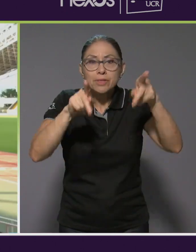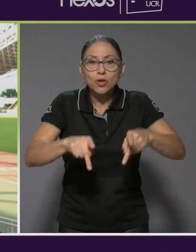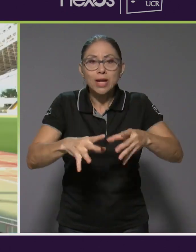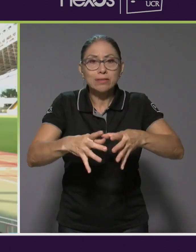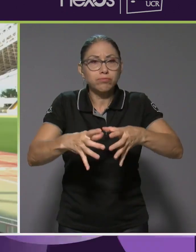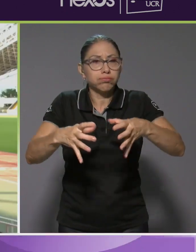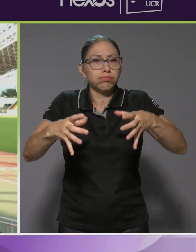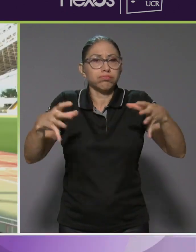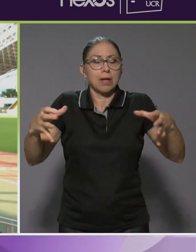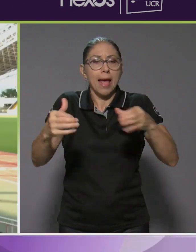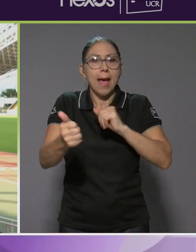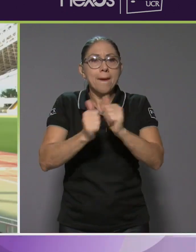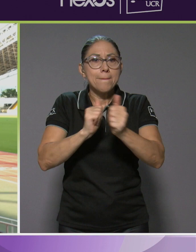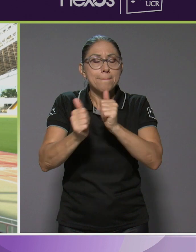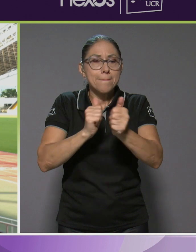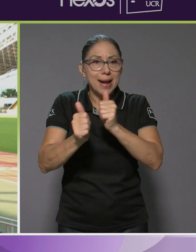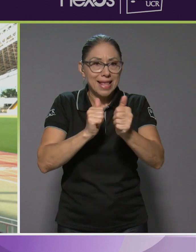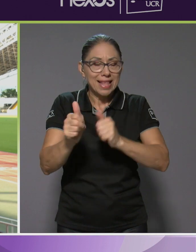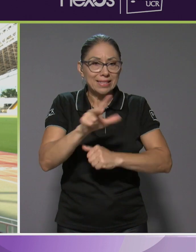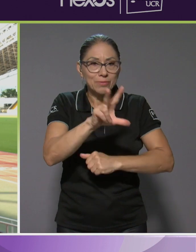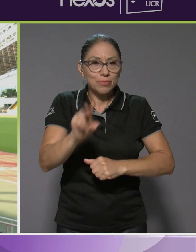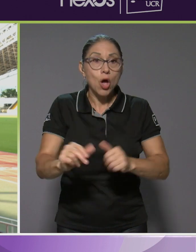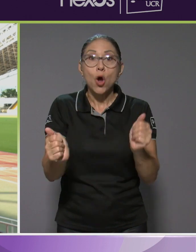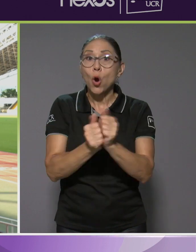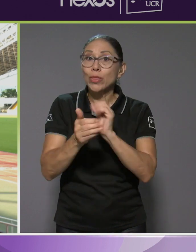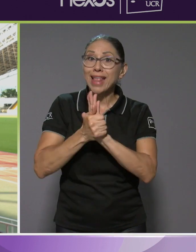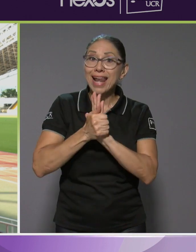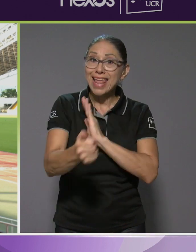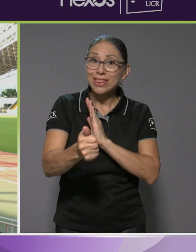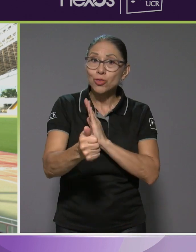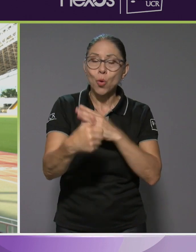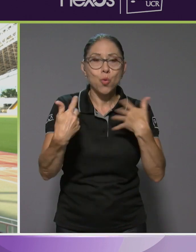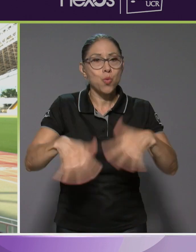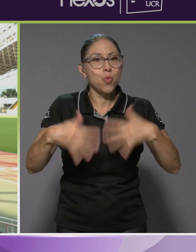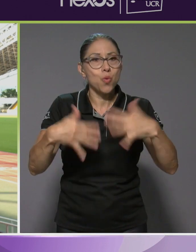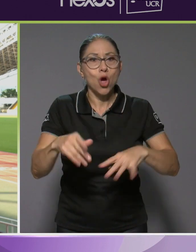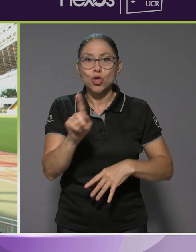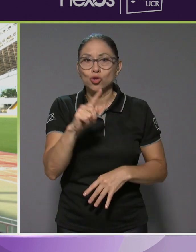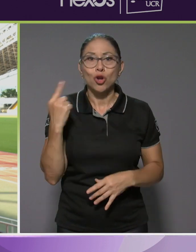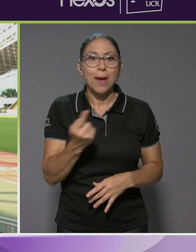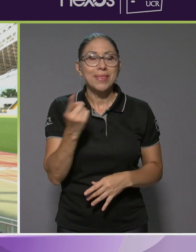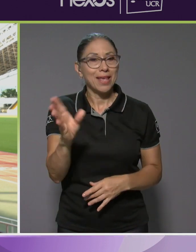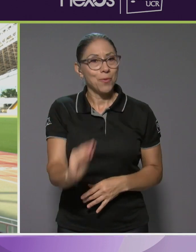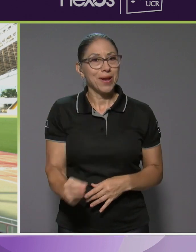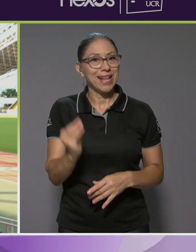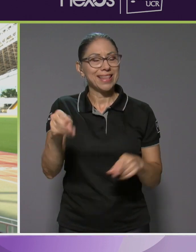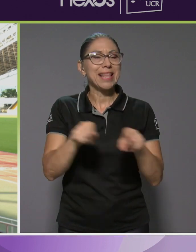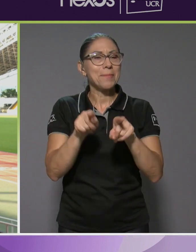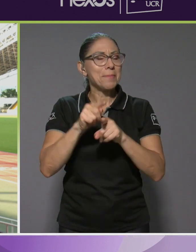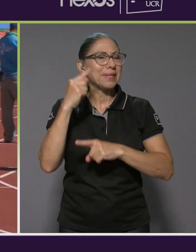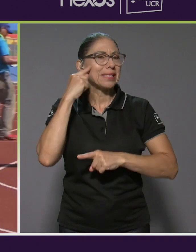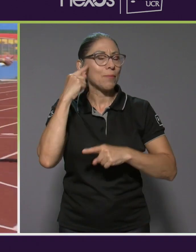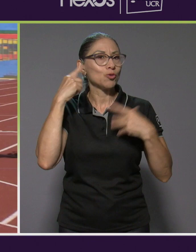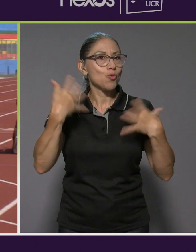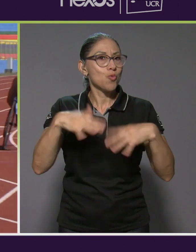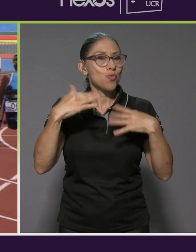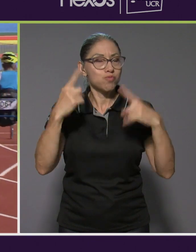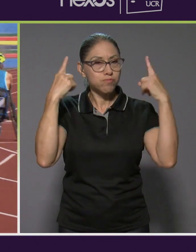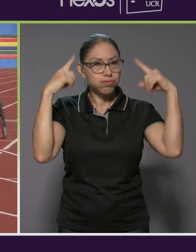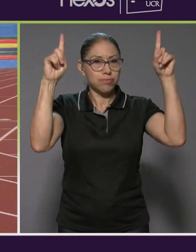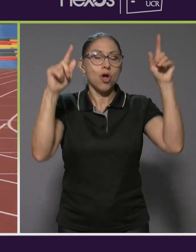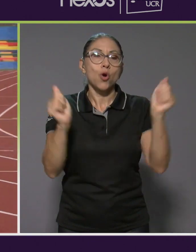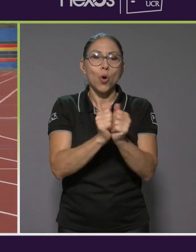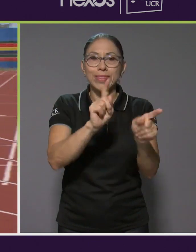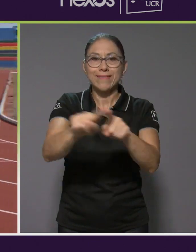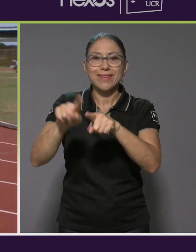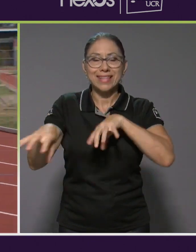con un talento que no nos alcanza a nivel juvenil, sino que también nos proyecta a soñar en grande con los eventos del ciclo.